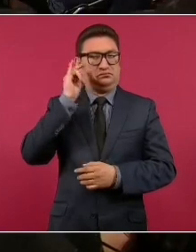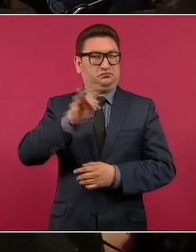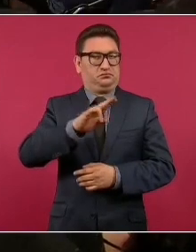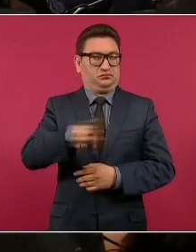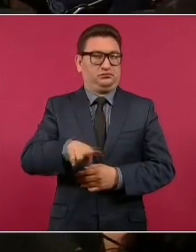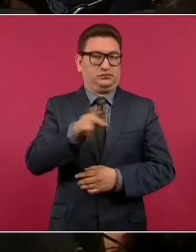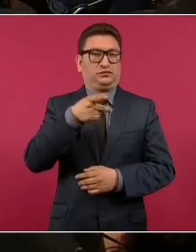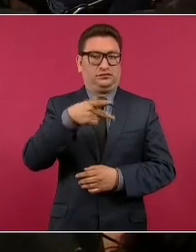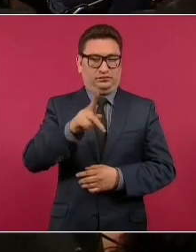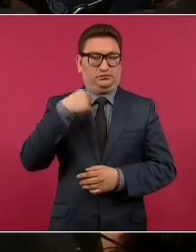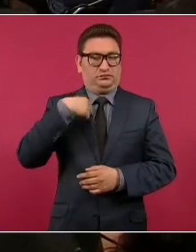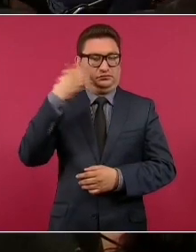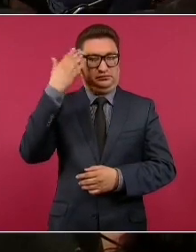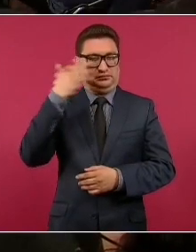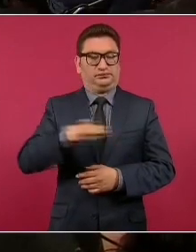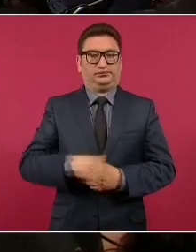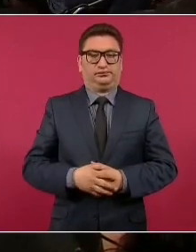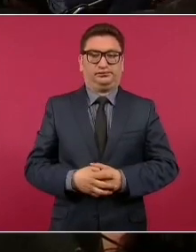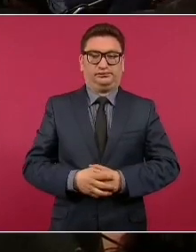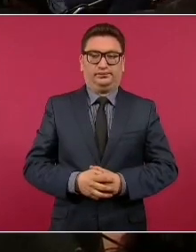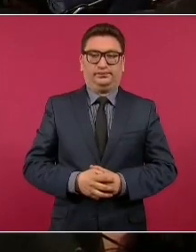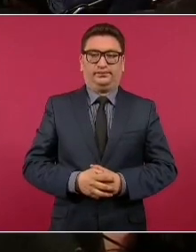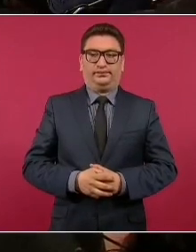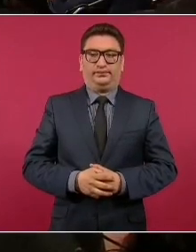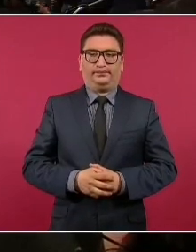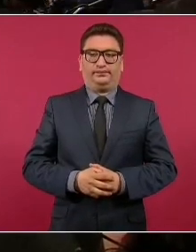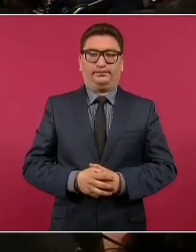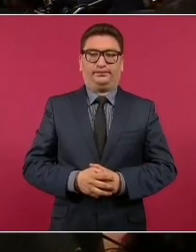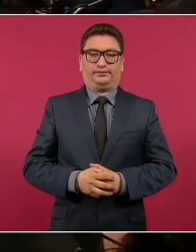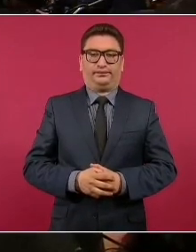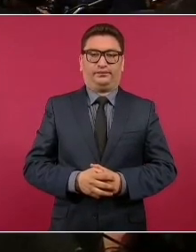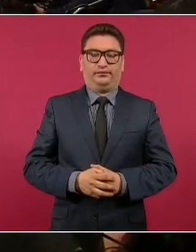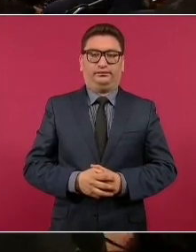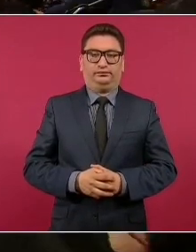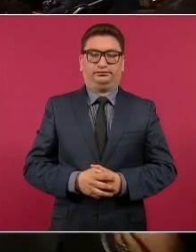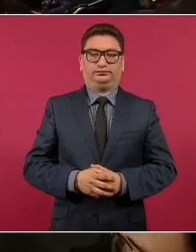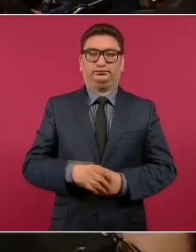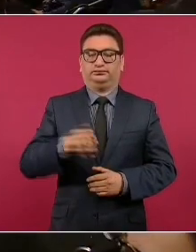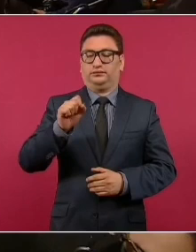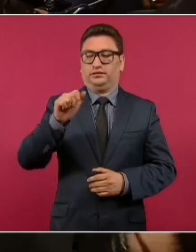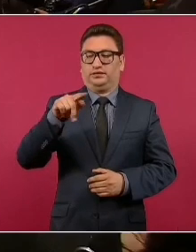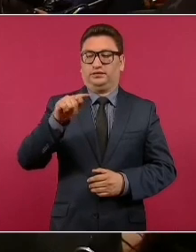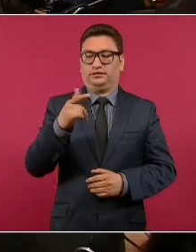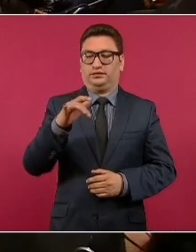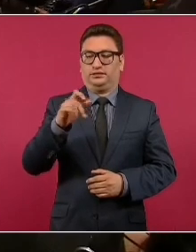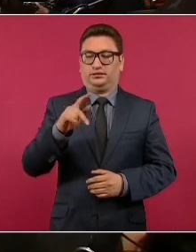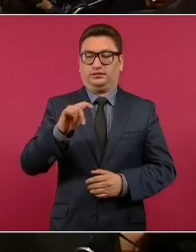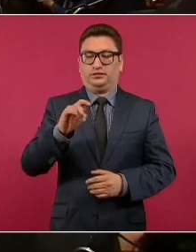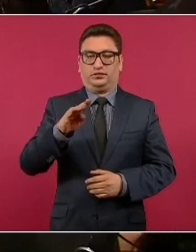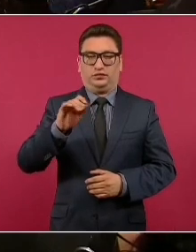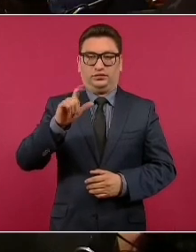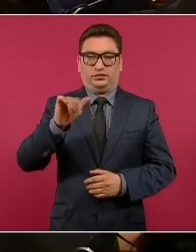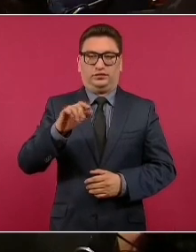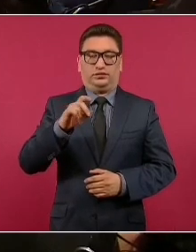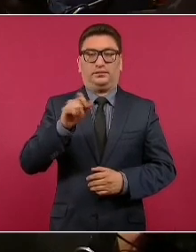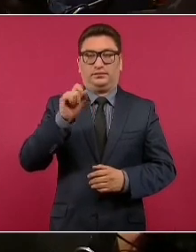Pero sí sé, ¿quién es? Santiago Tabuada del PAN,